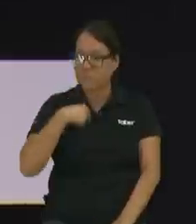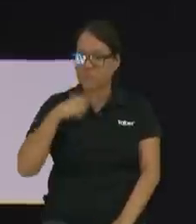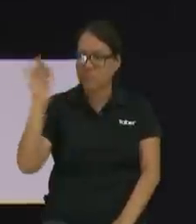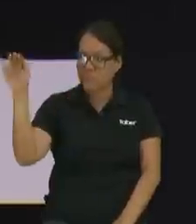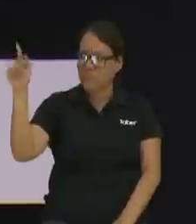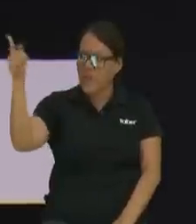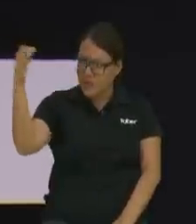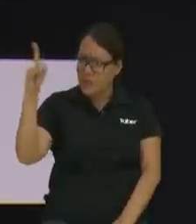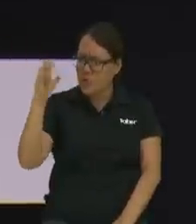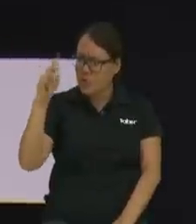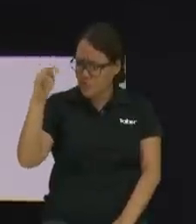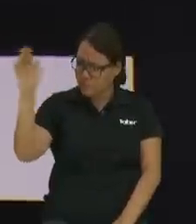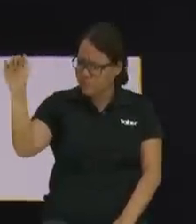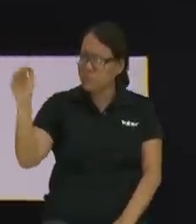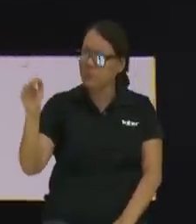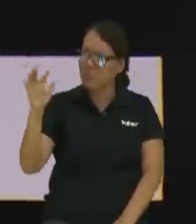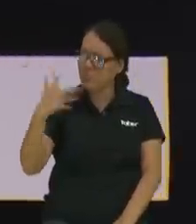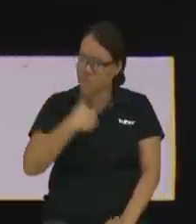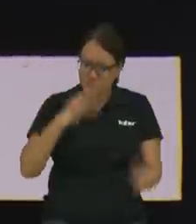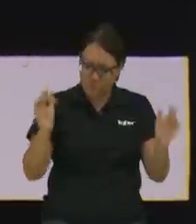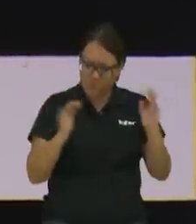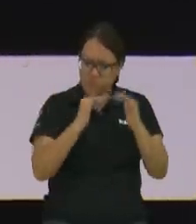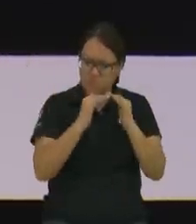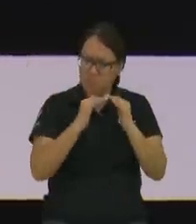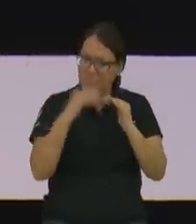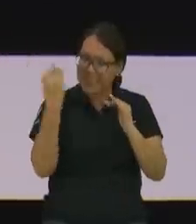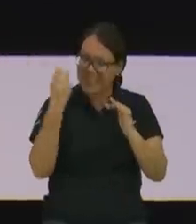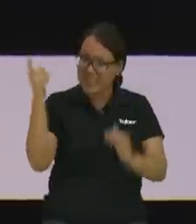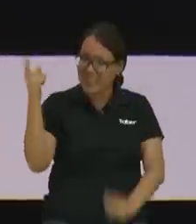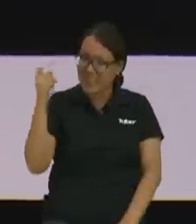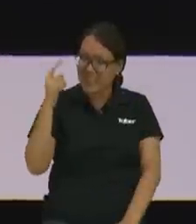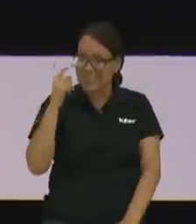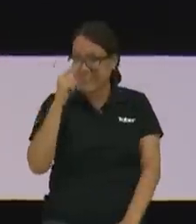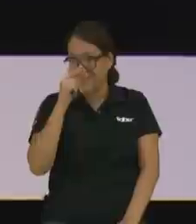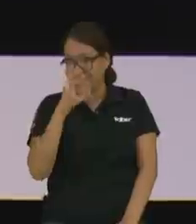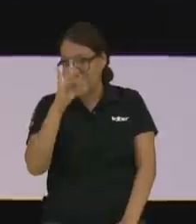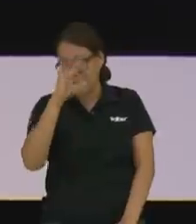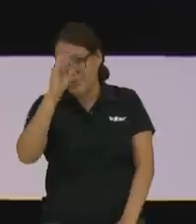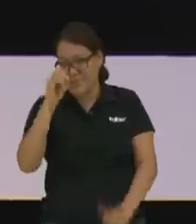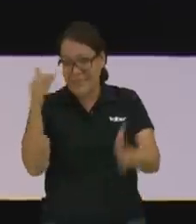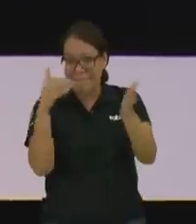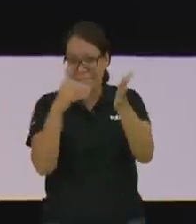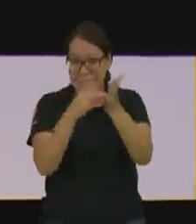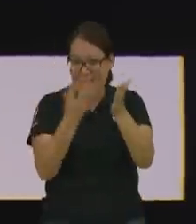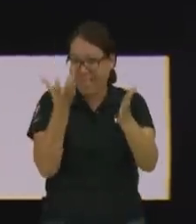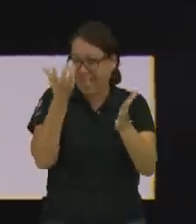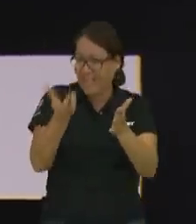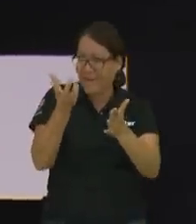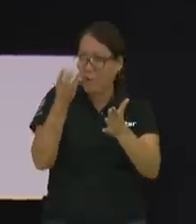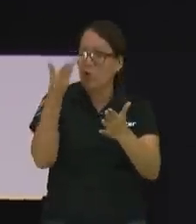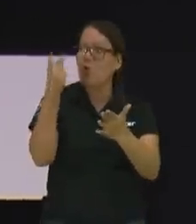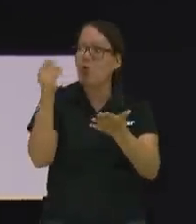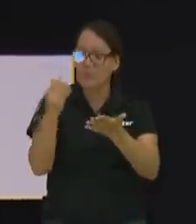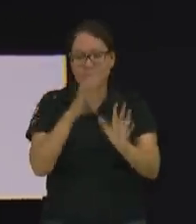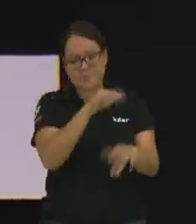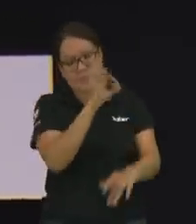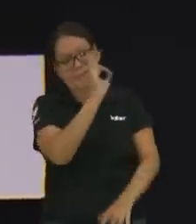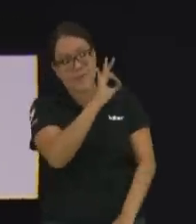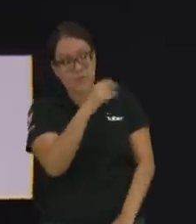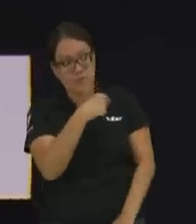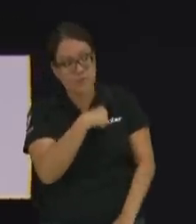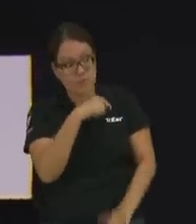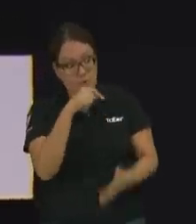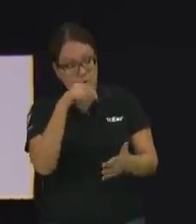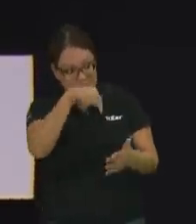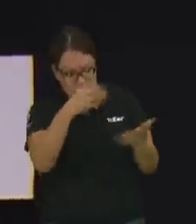don Fulano le digo estamos en reunión necesito 75, 80 mil barras de jabón necesito ya mire pastor me dijo yo fabrico